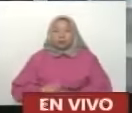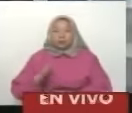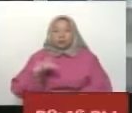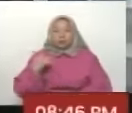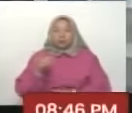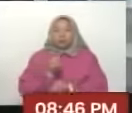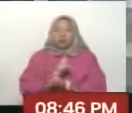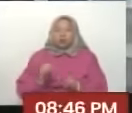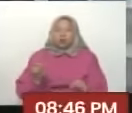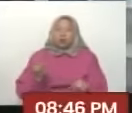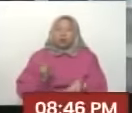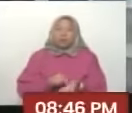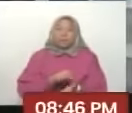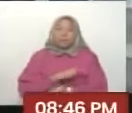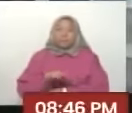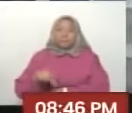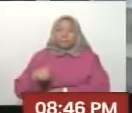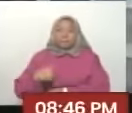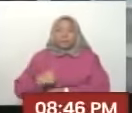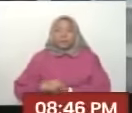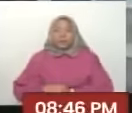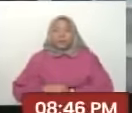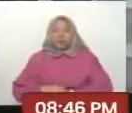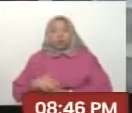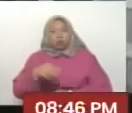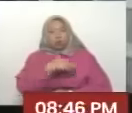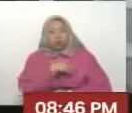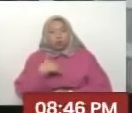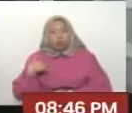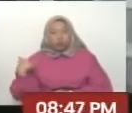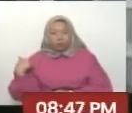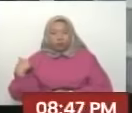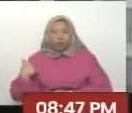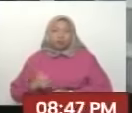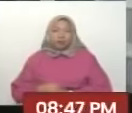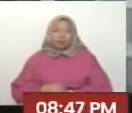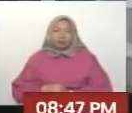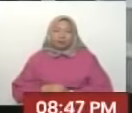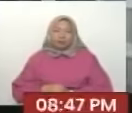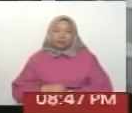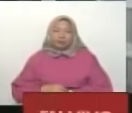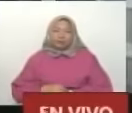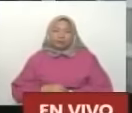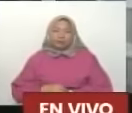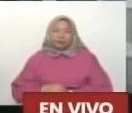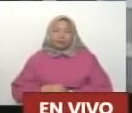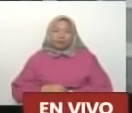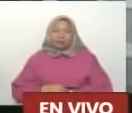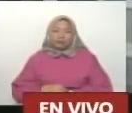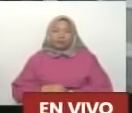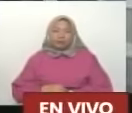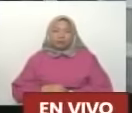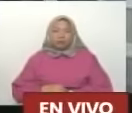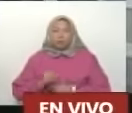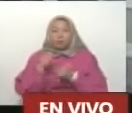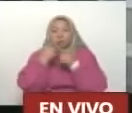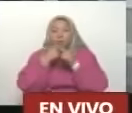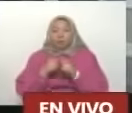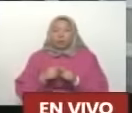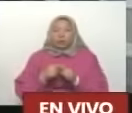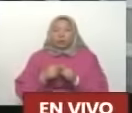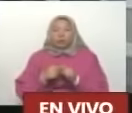demora, yo quiero que me den un presupuesto